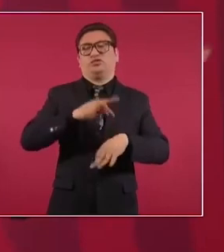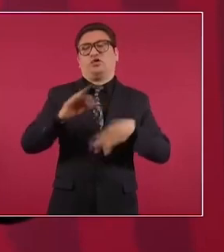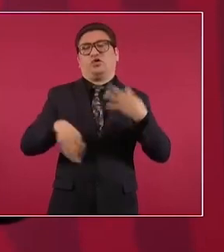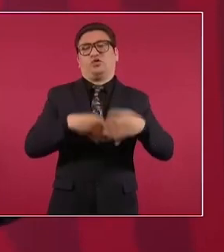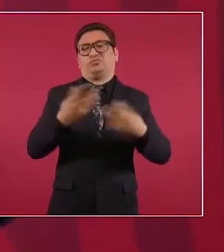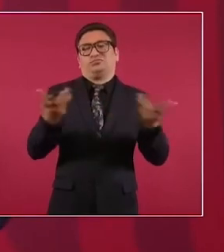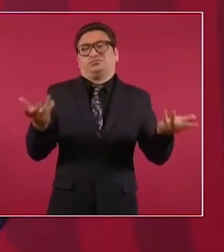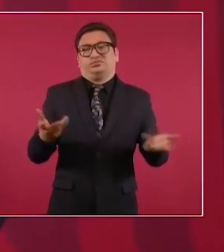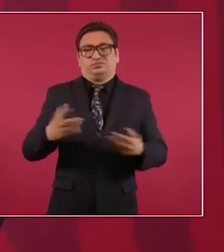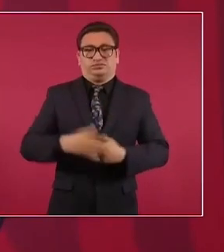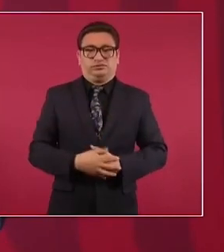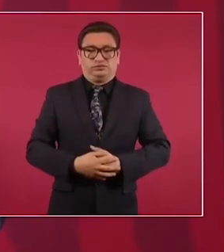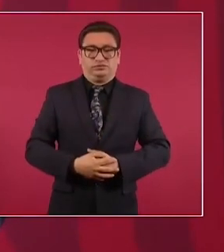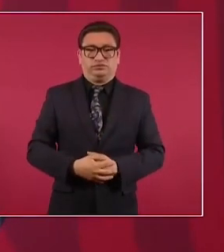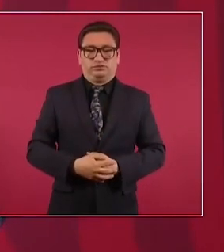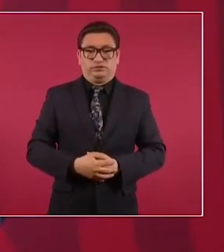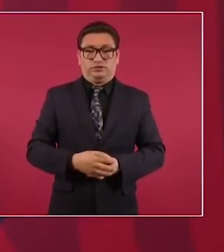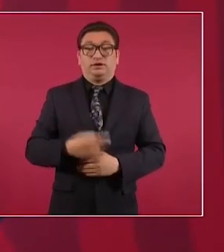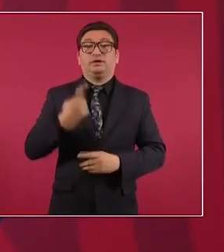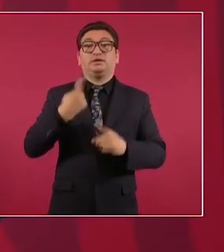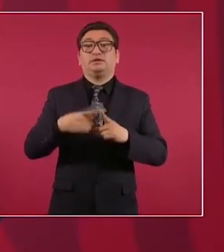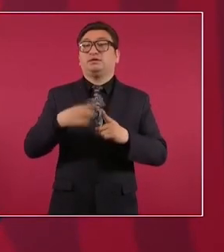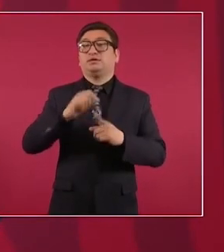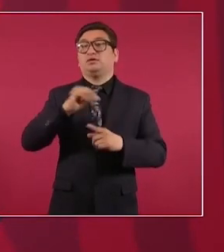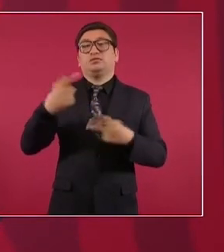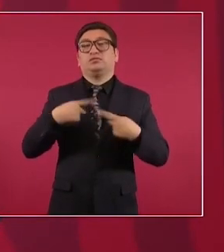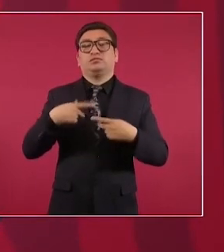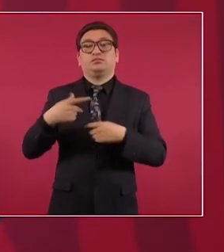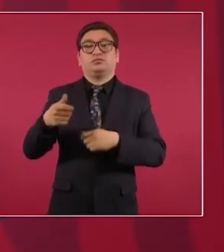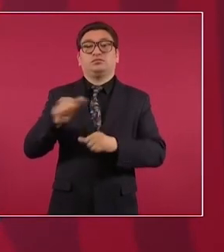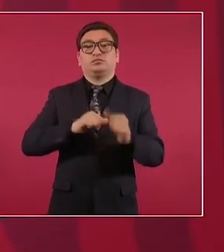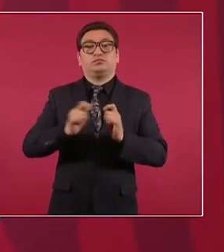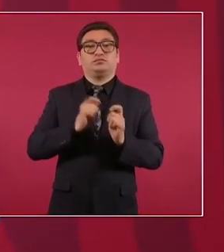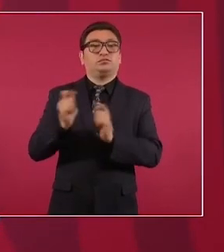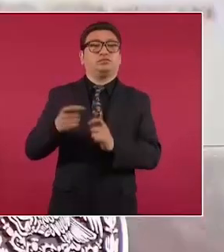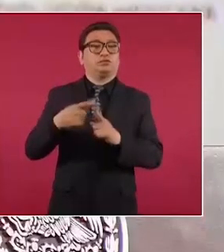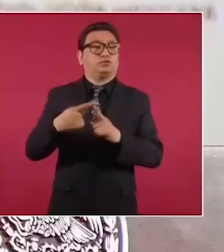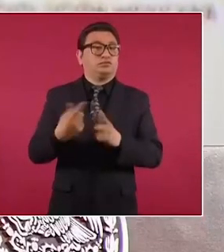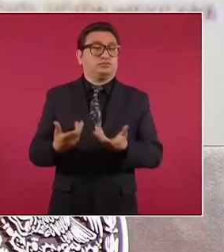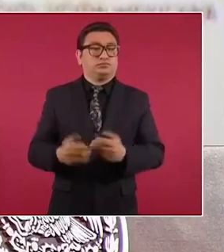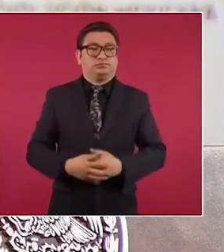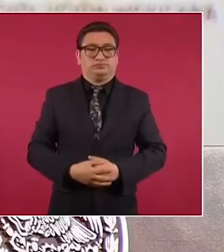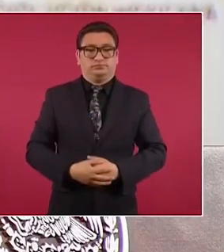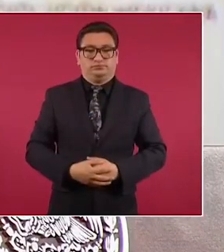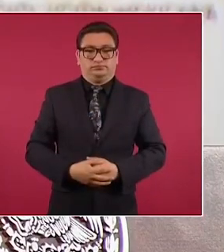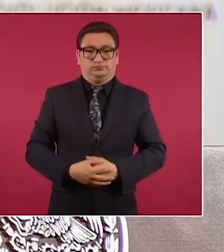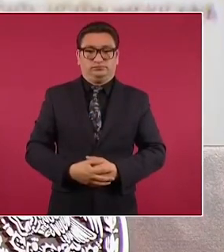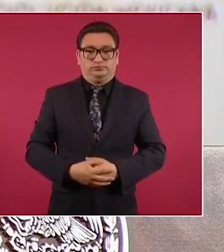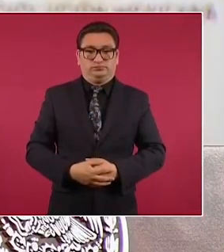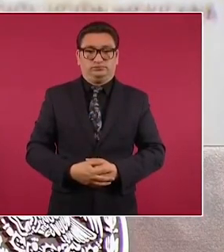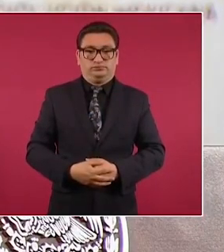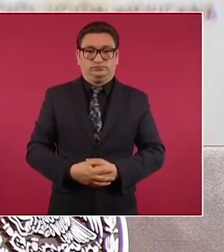quien llega en su lugar presidente entonces ya